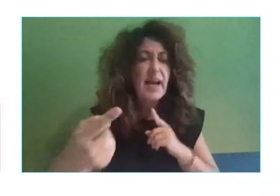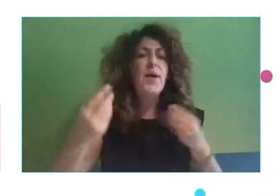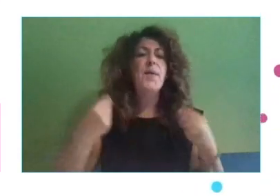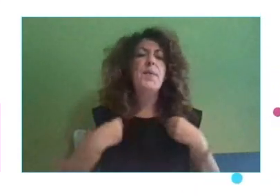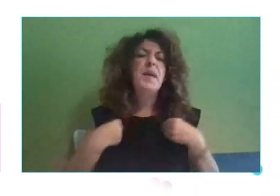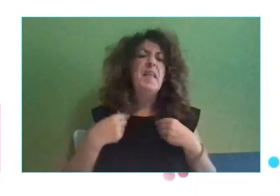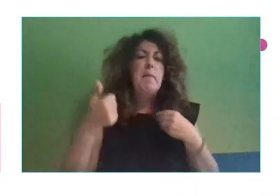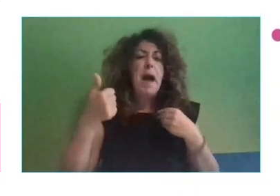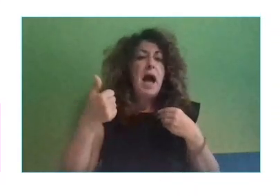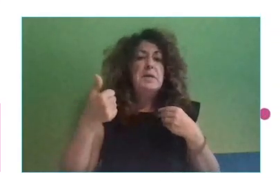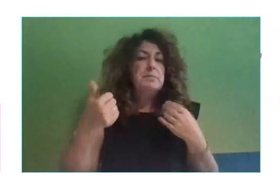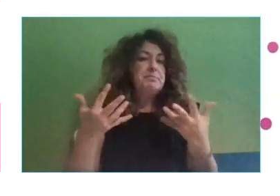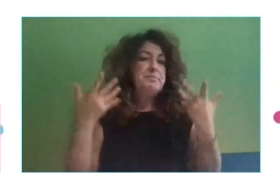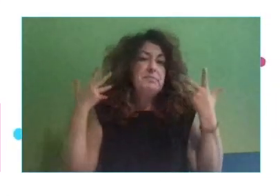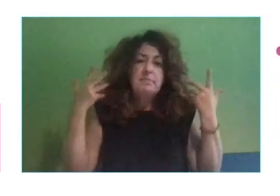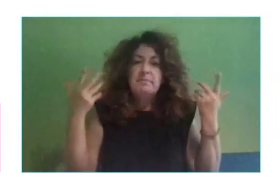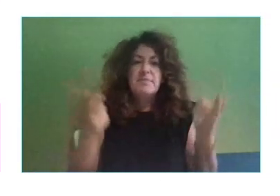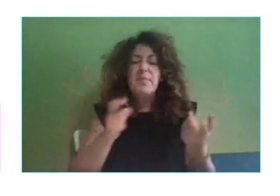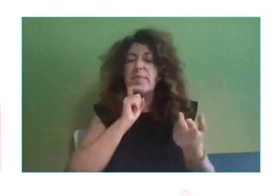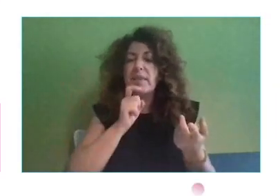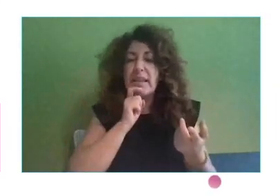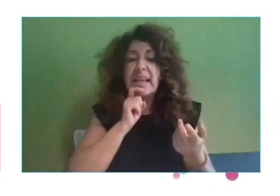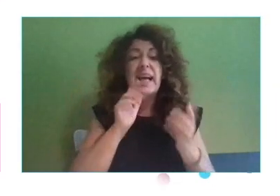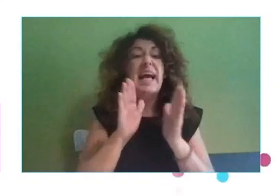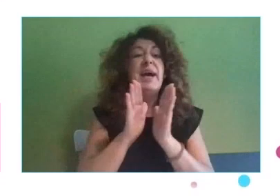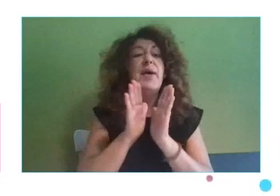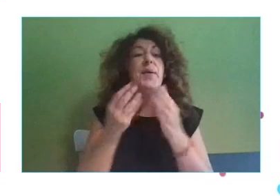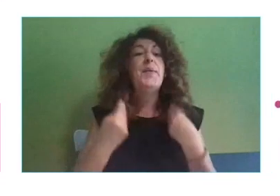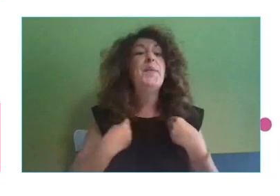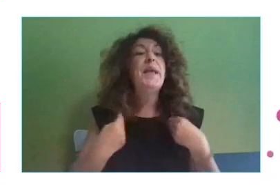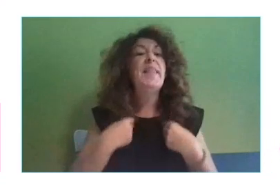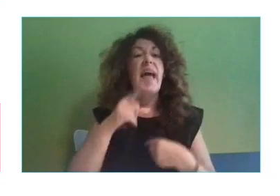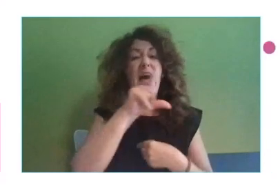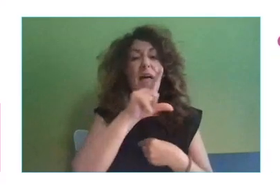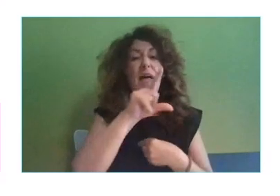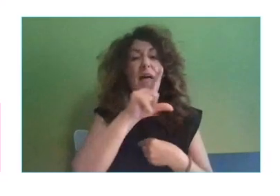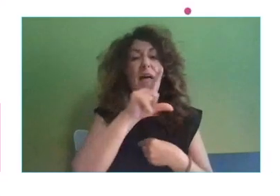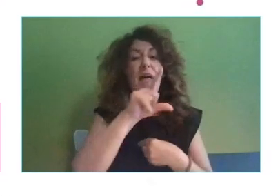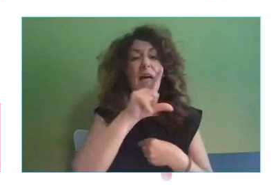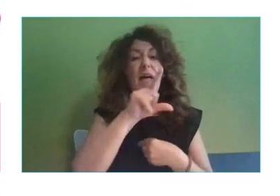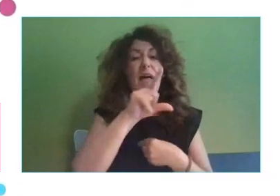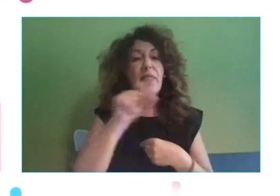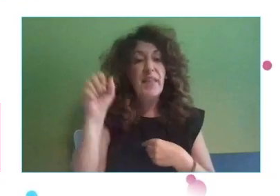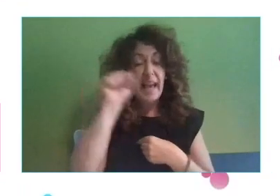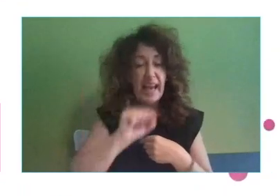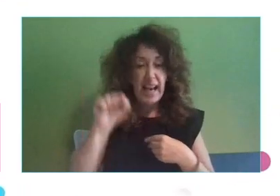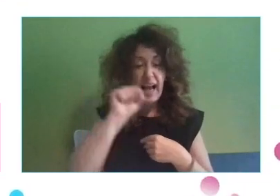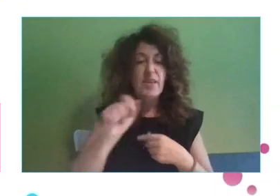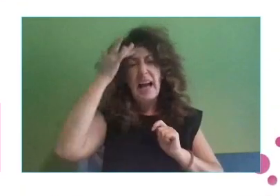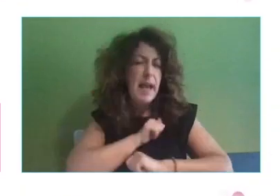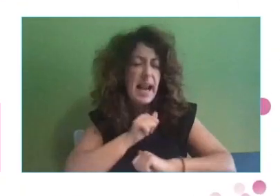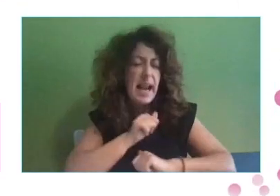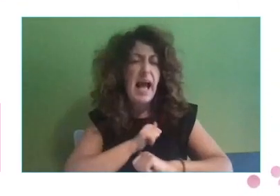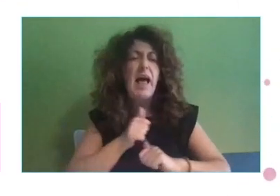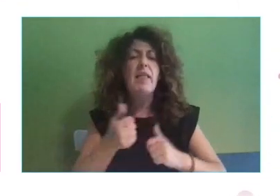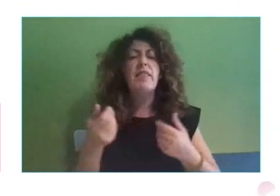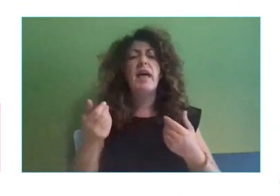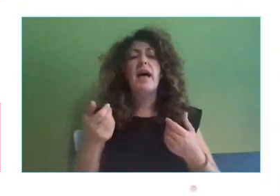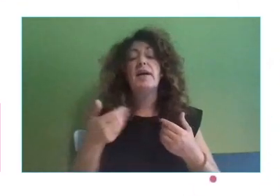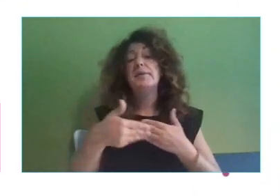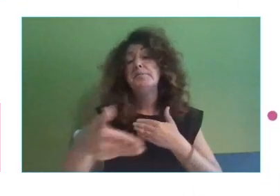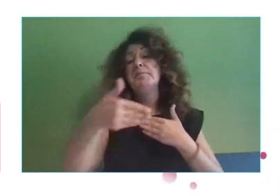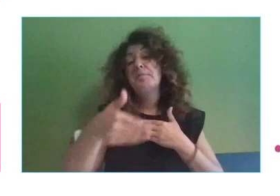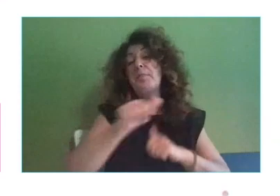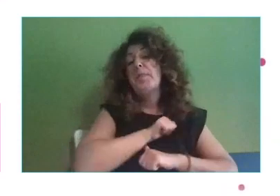la vida de 100 años, famoso libro, sobre todo teniendo en cuenta las esperanzas, la asignación de esperanza de vida, donde en España,